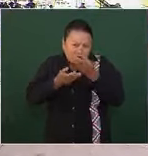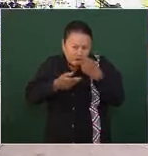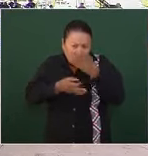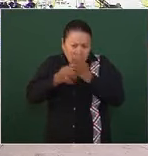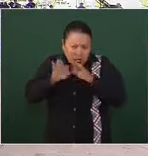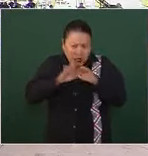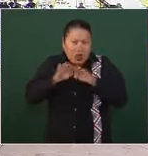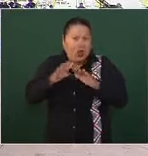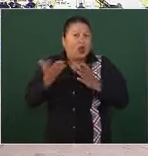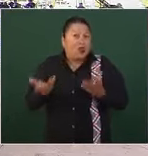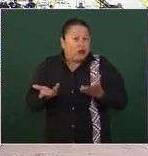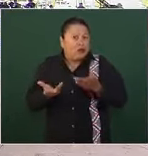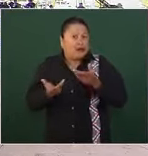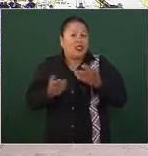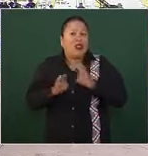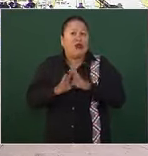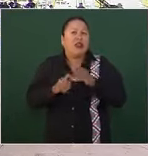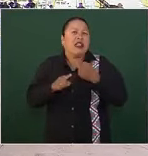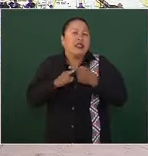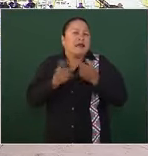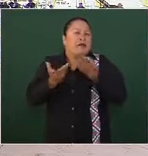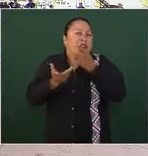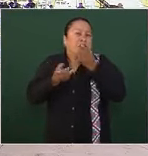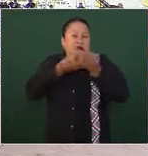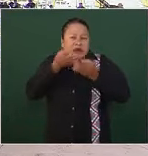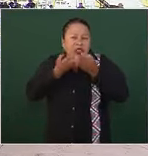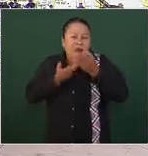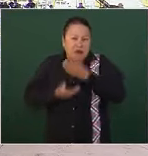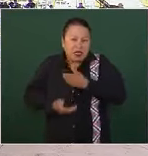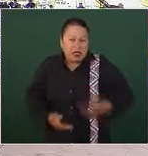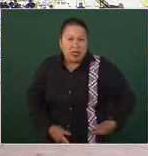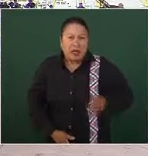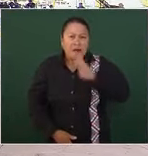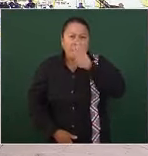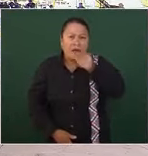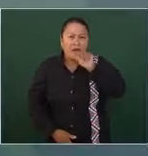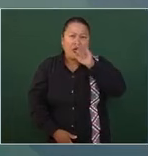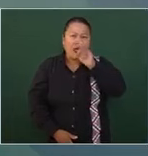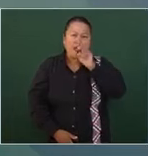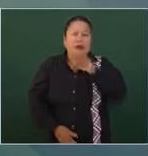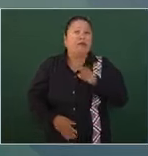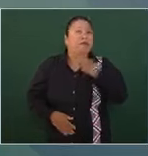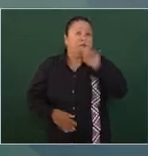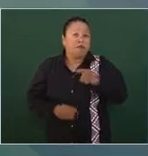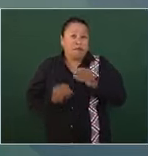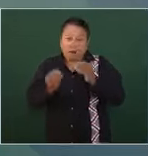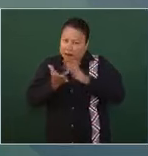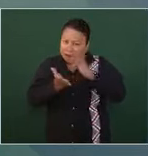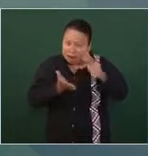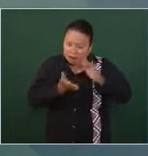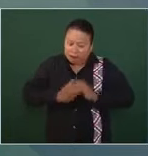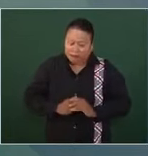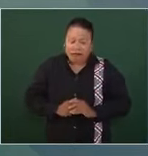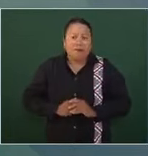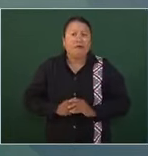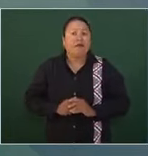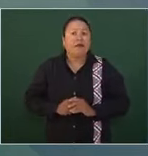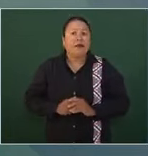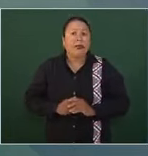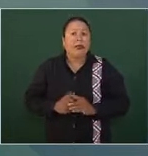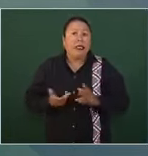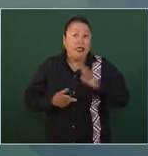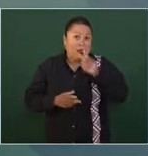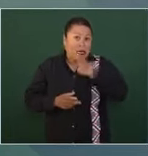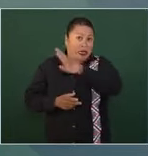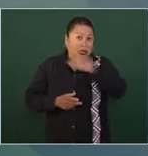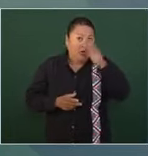sobre esta misiva del presidente Biden. Bueno, le agradecemos la mención, el